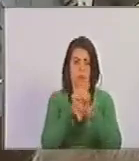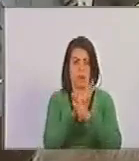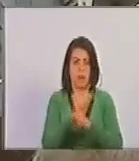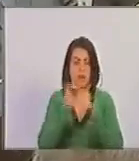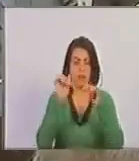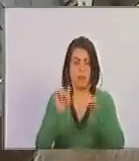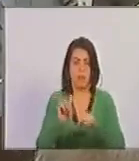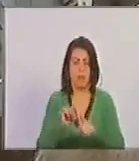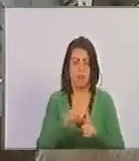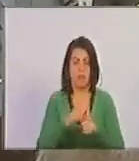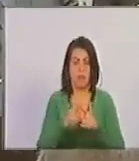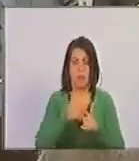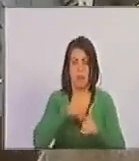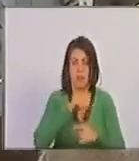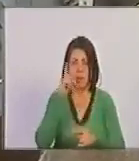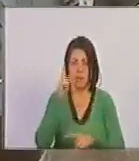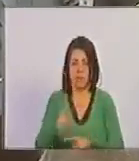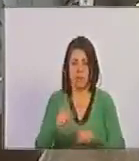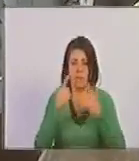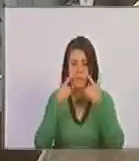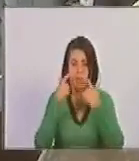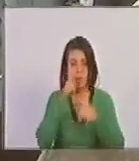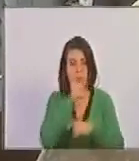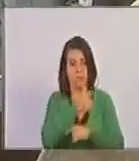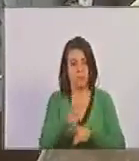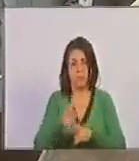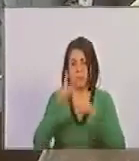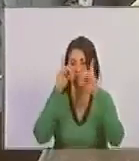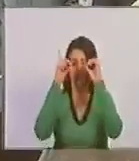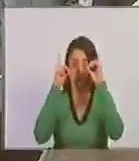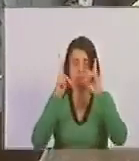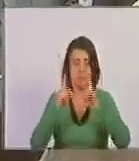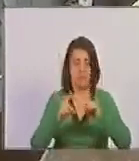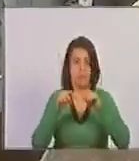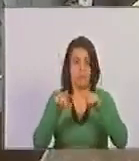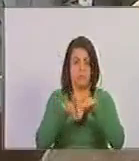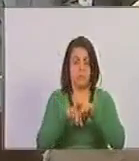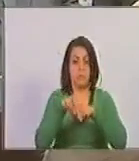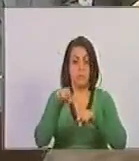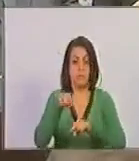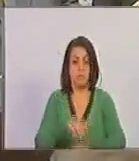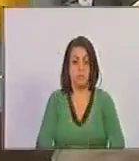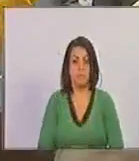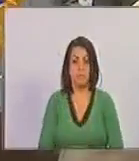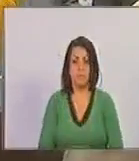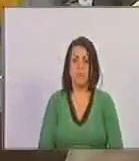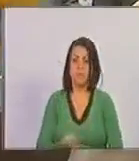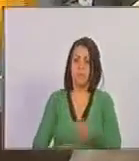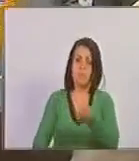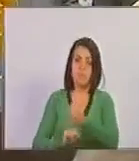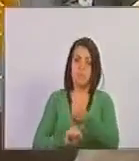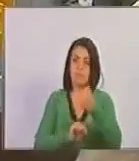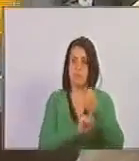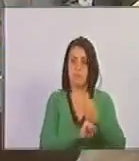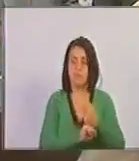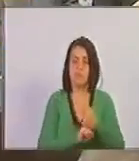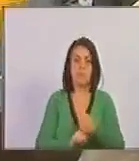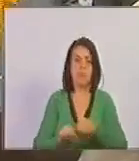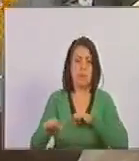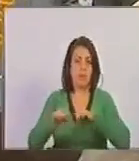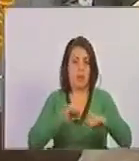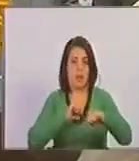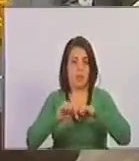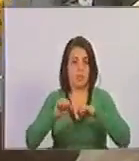acá. Entonces nosotros debemos dejar que los pueblos decidan. Así que nos solidarizamos con las